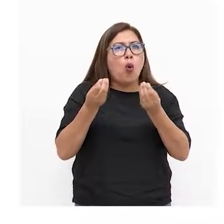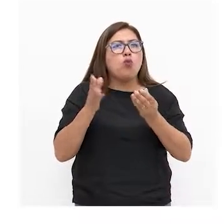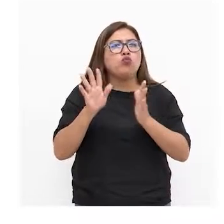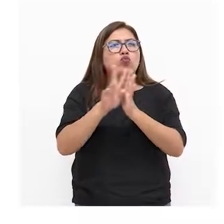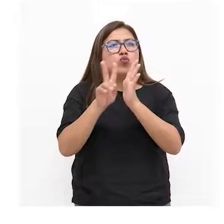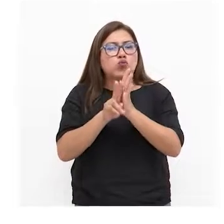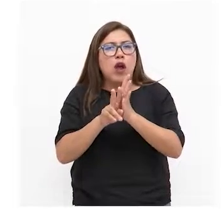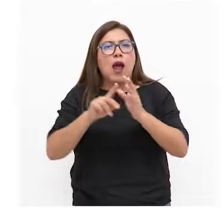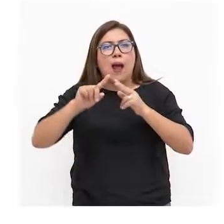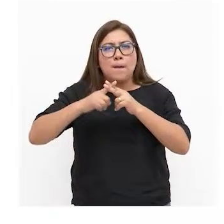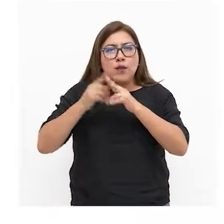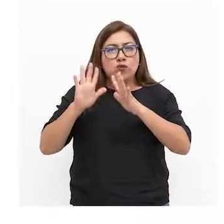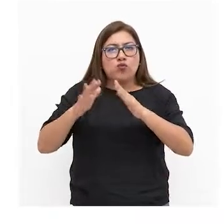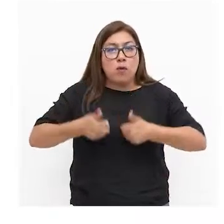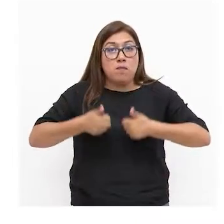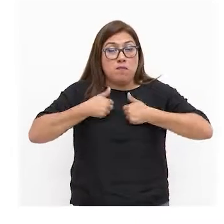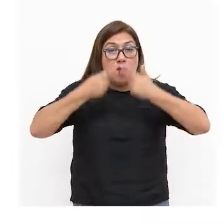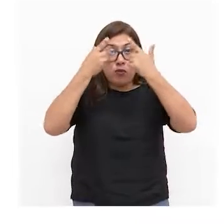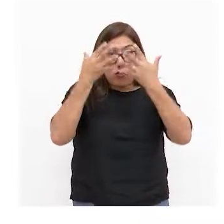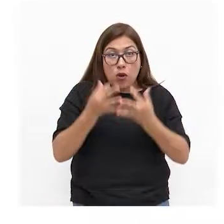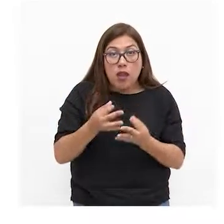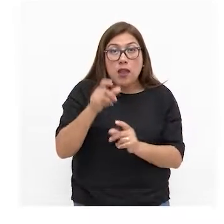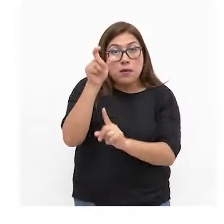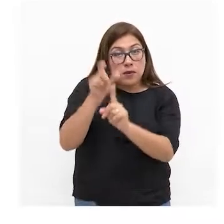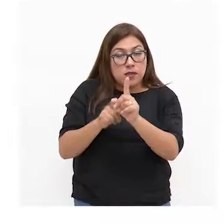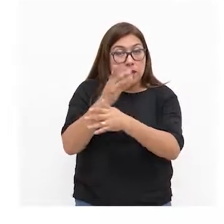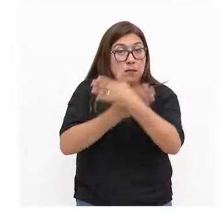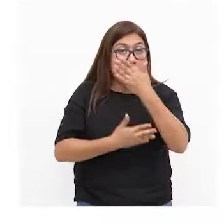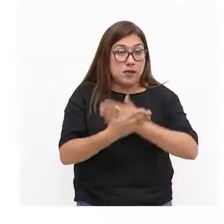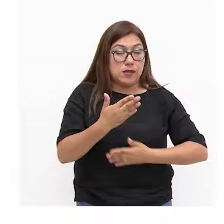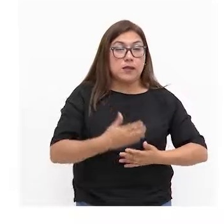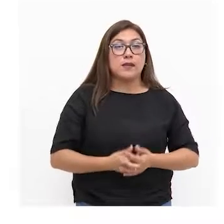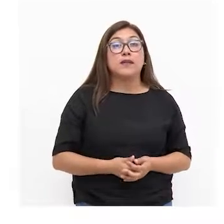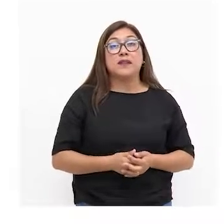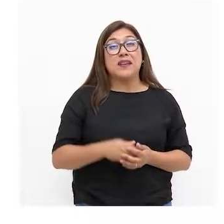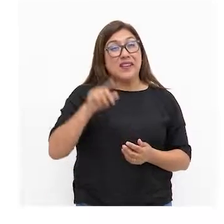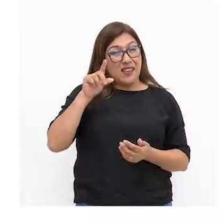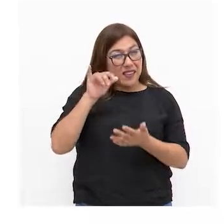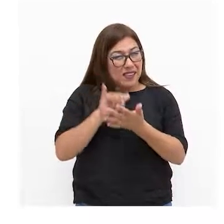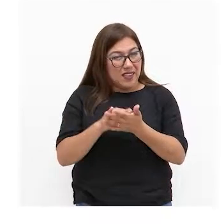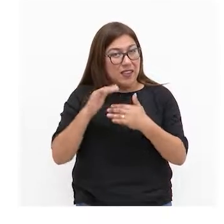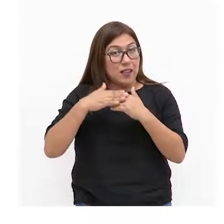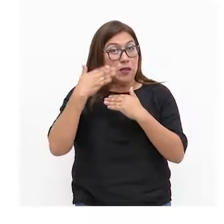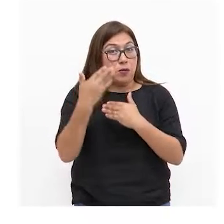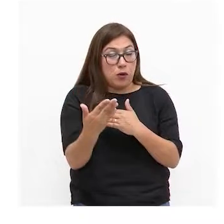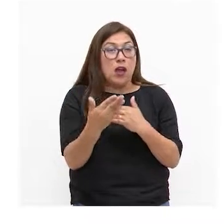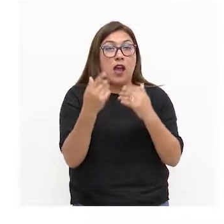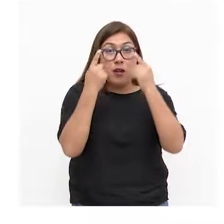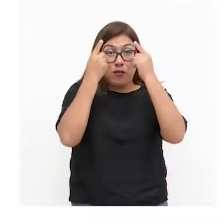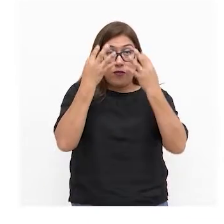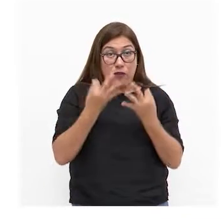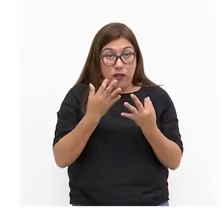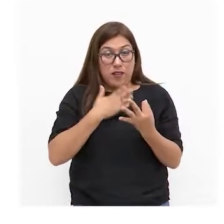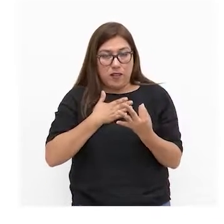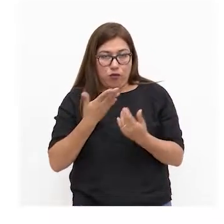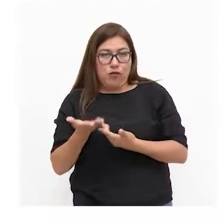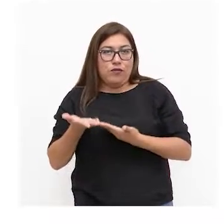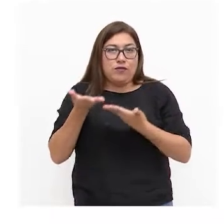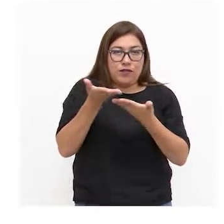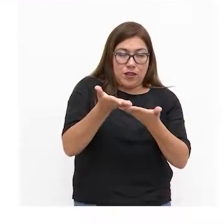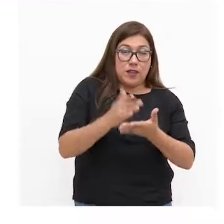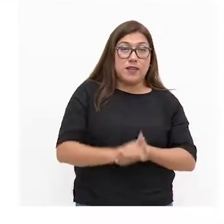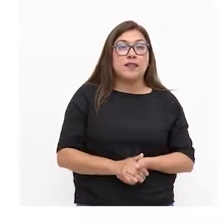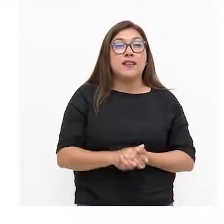de la historia de vida y las preferencias de la persona con discapacidad y con ello manifestar esa voluntad